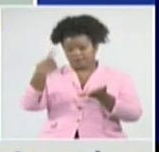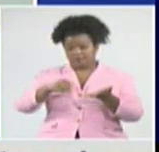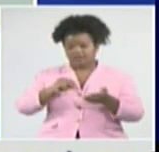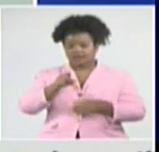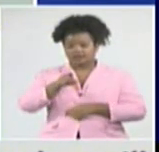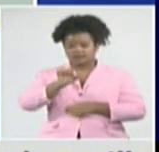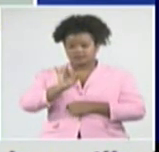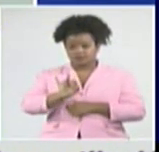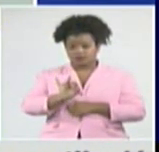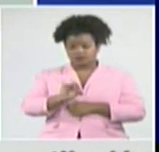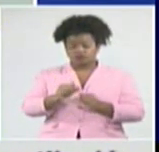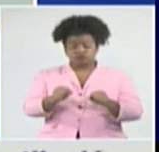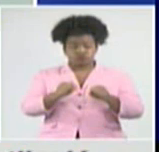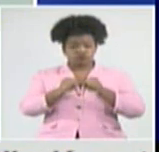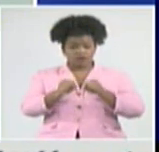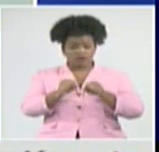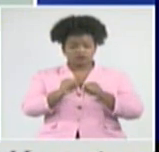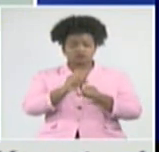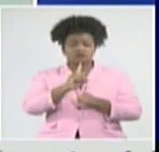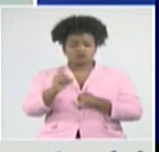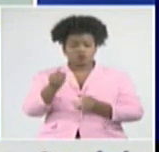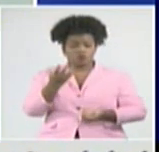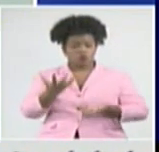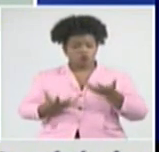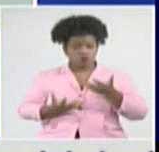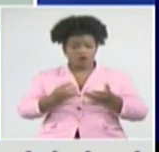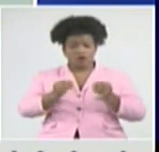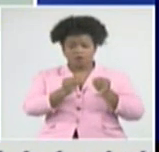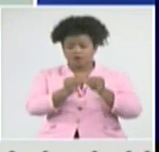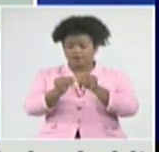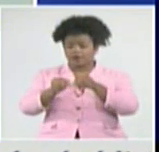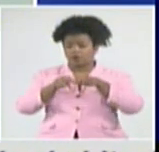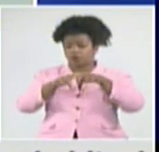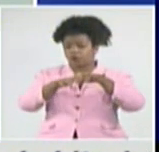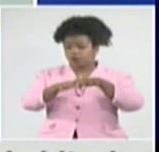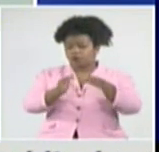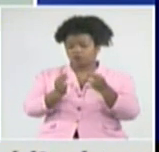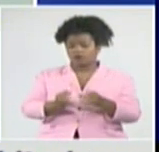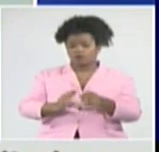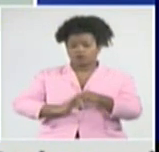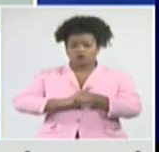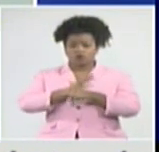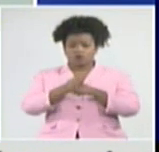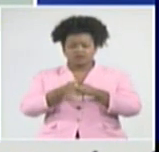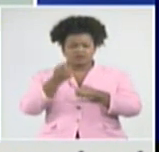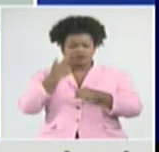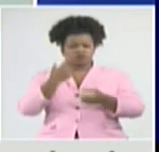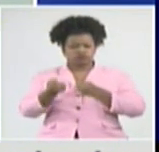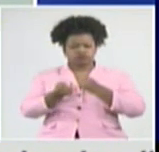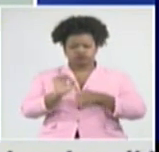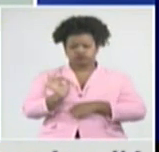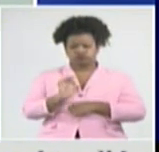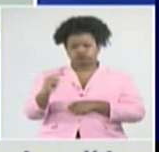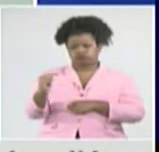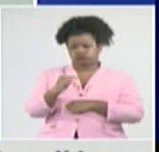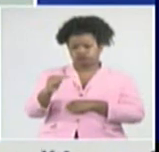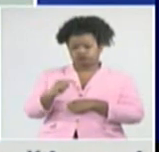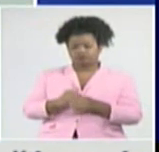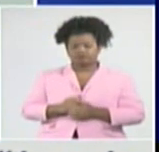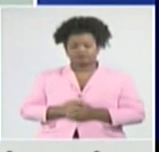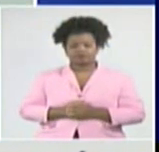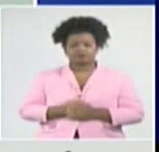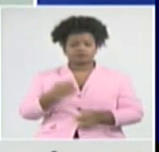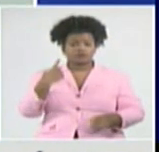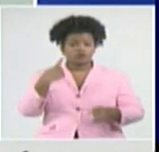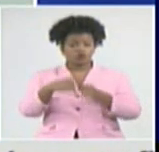siendo fuerte, la transmisión en Cienfuegos, con un escenario epidemiológico, todavía desfavorable. Avanzamos, vamos